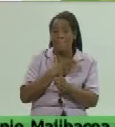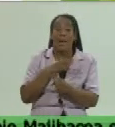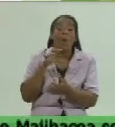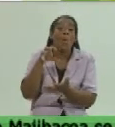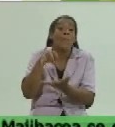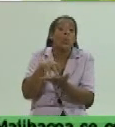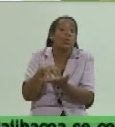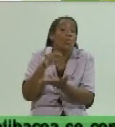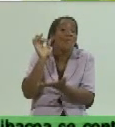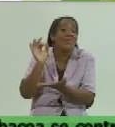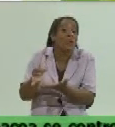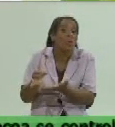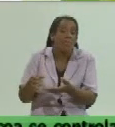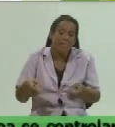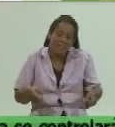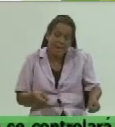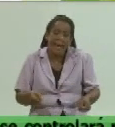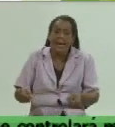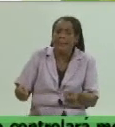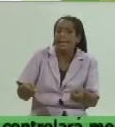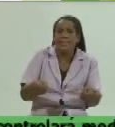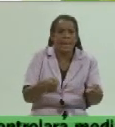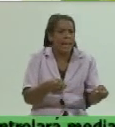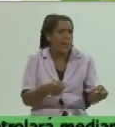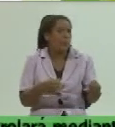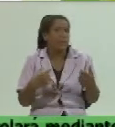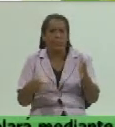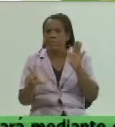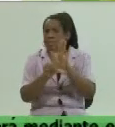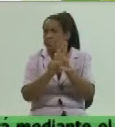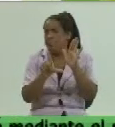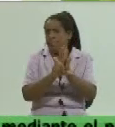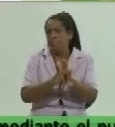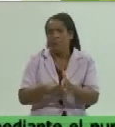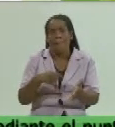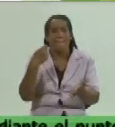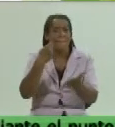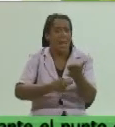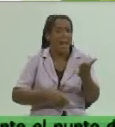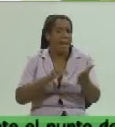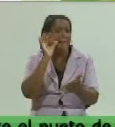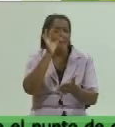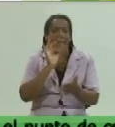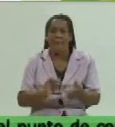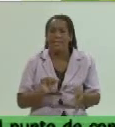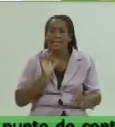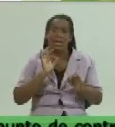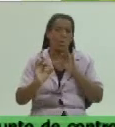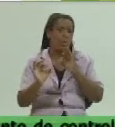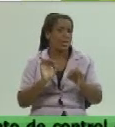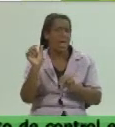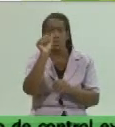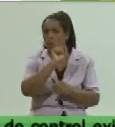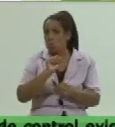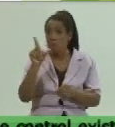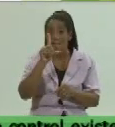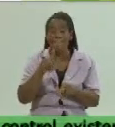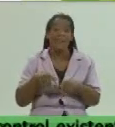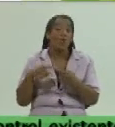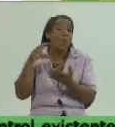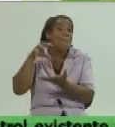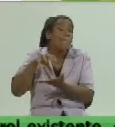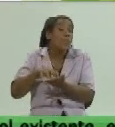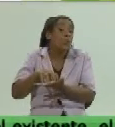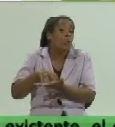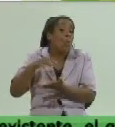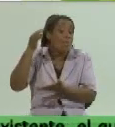repito los carretilleros si están legalmente establecidos pagan su cuota pagan su seguridad social pero estos puntos de venta no están los que